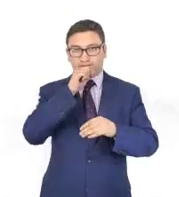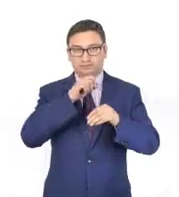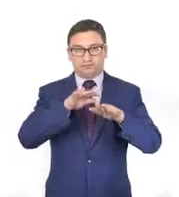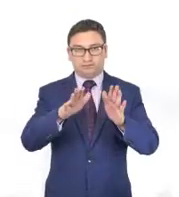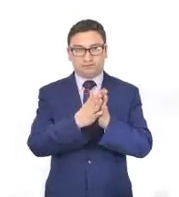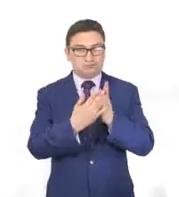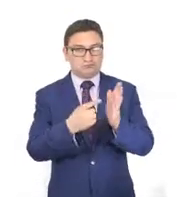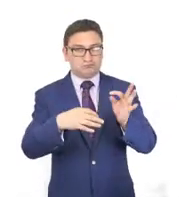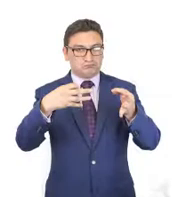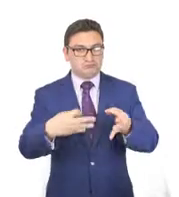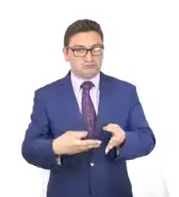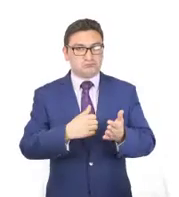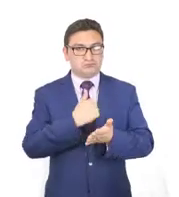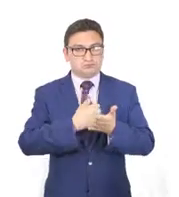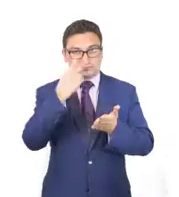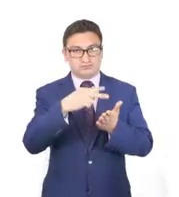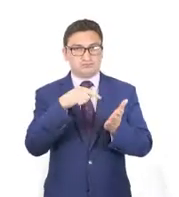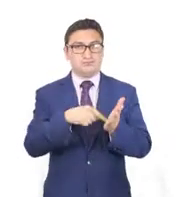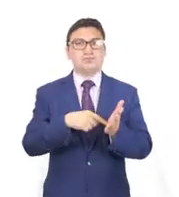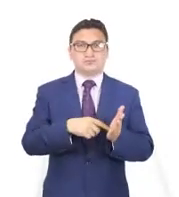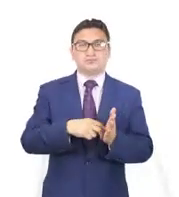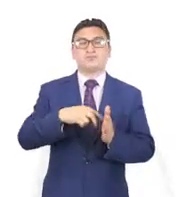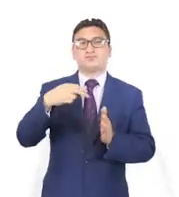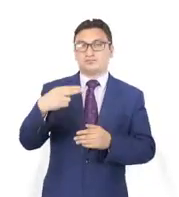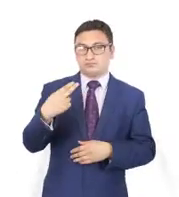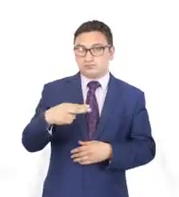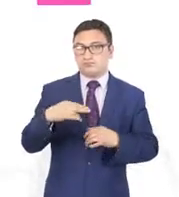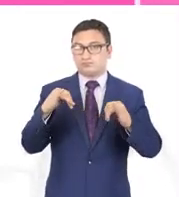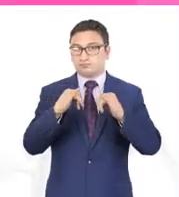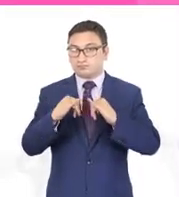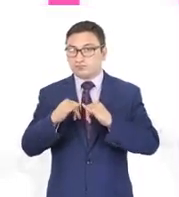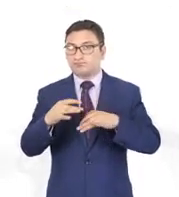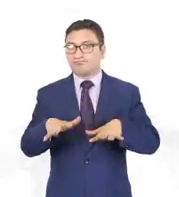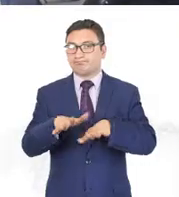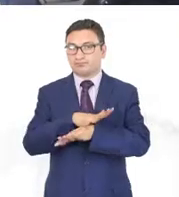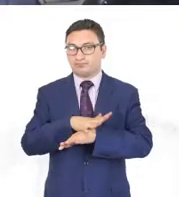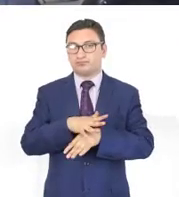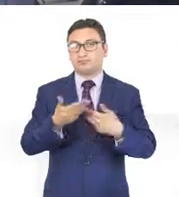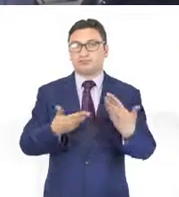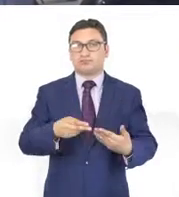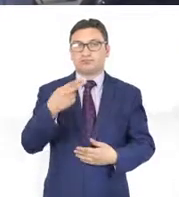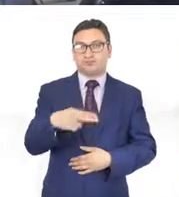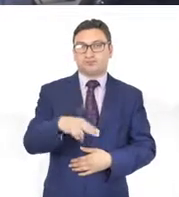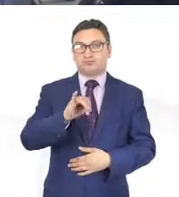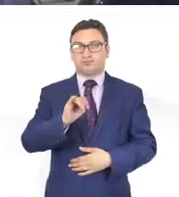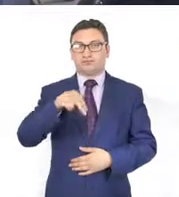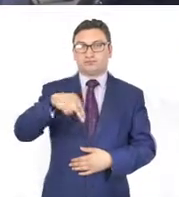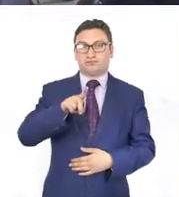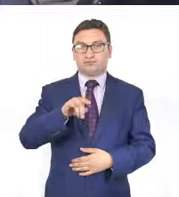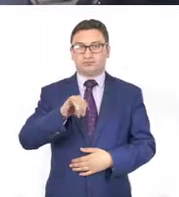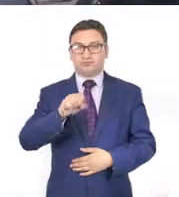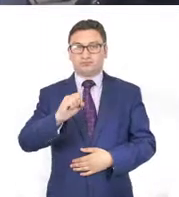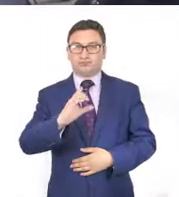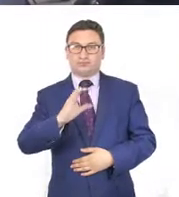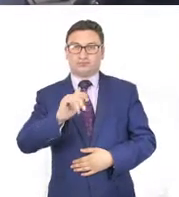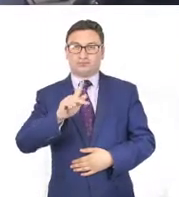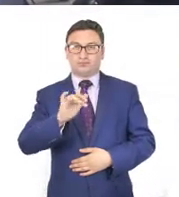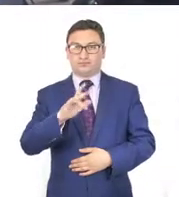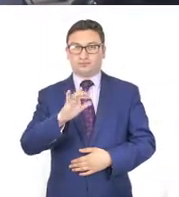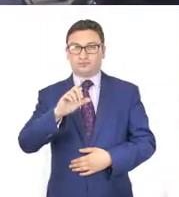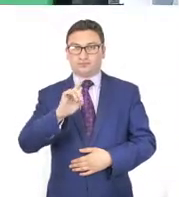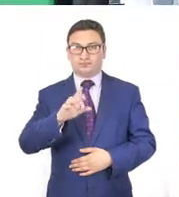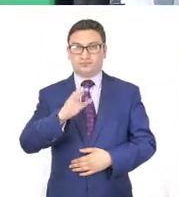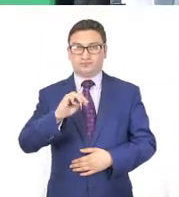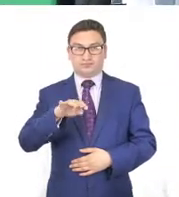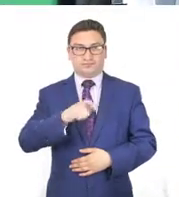nuestro instituto, ahora Indiscapacidad CDMX. Se impartió un curso de capacitación por parte de